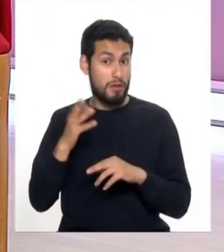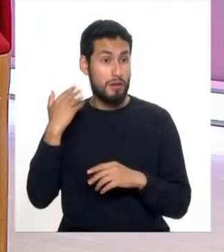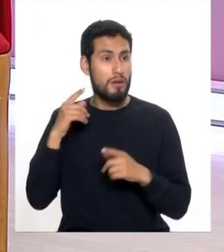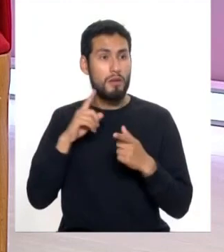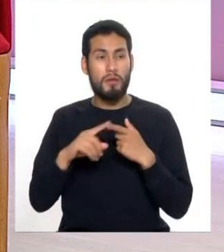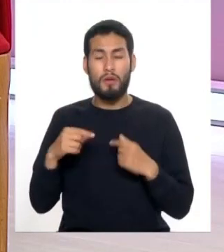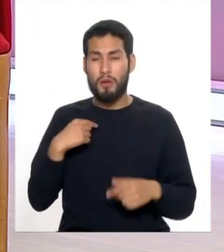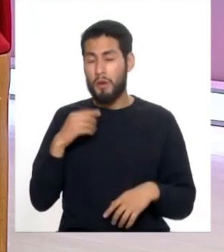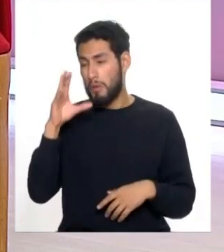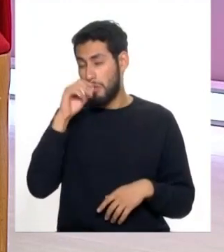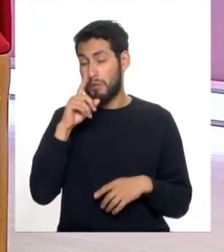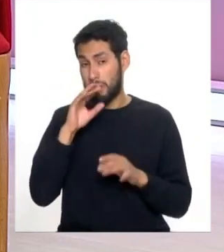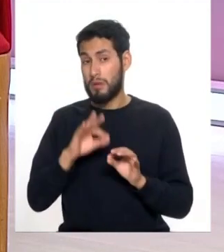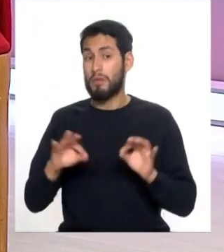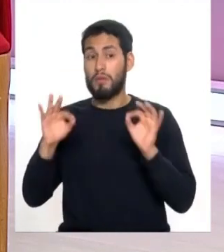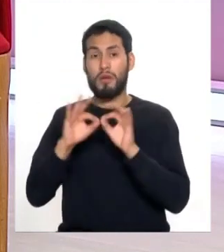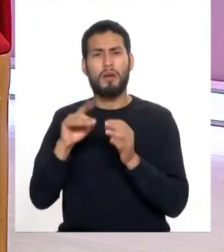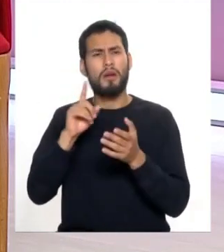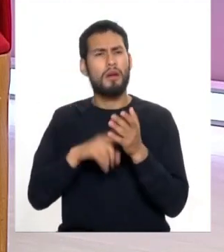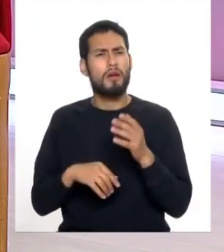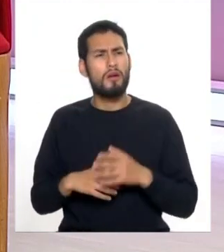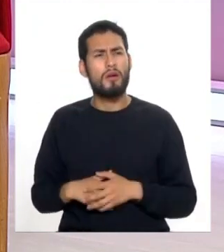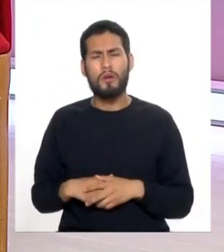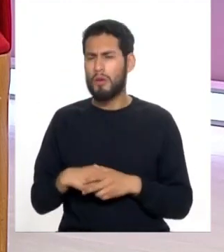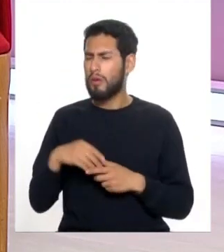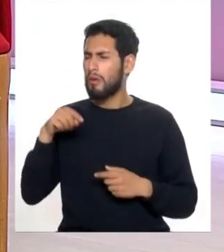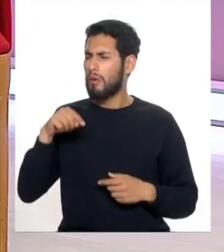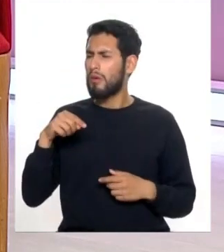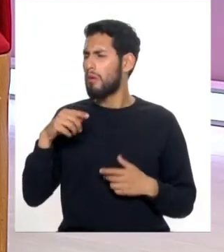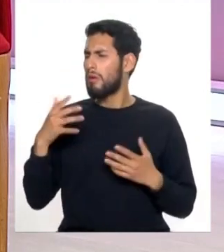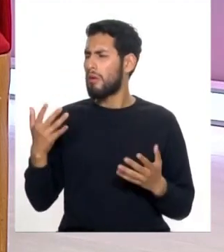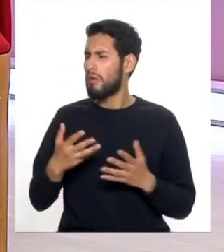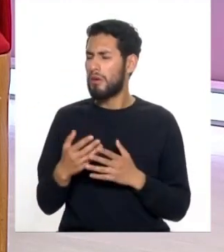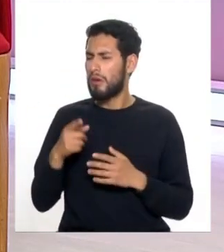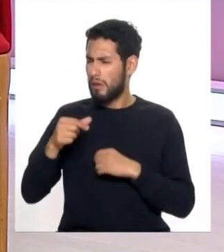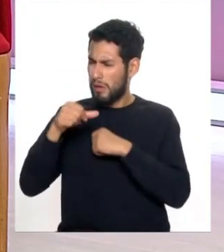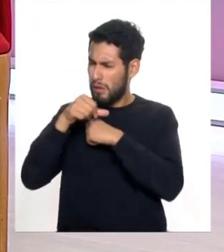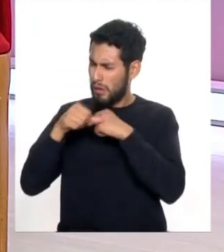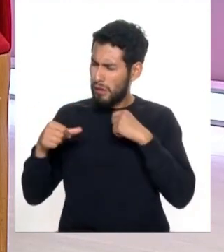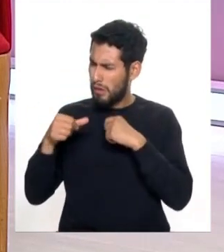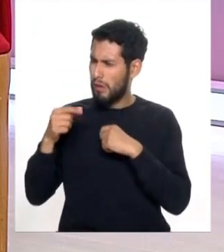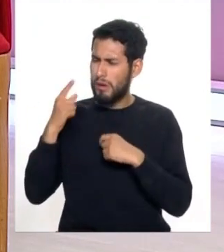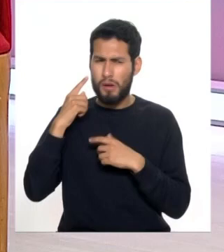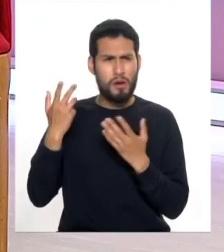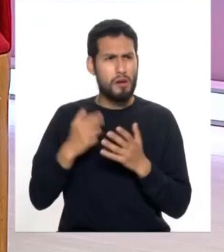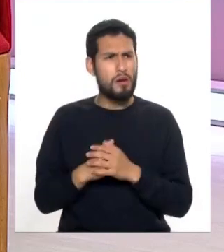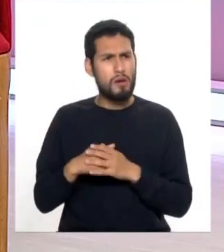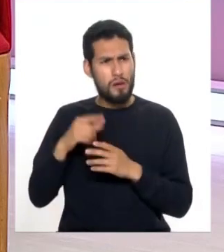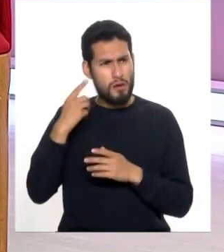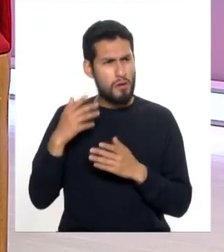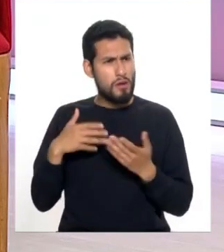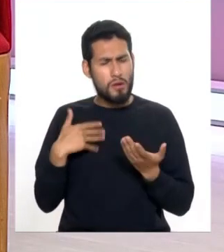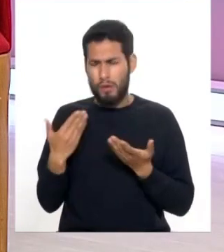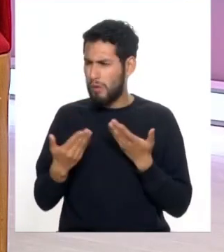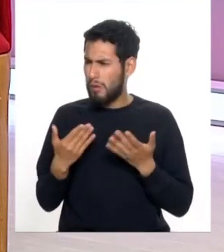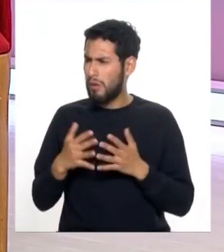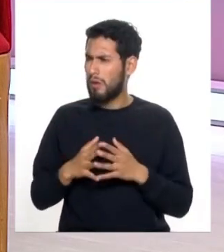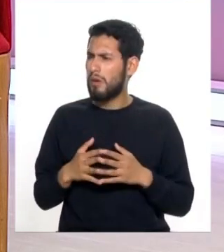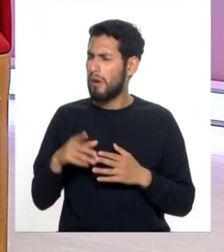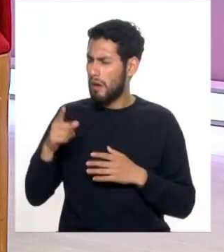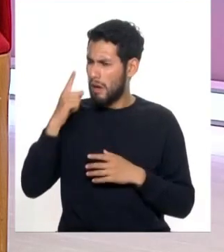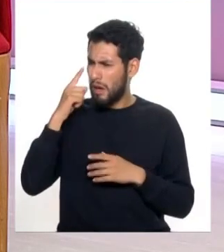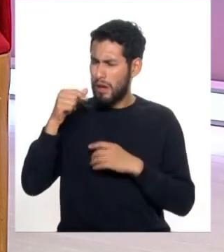pero igual creo que es importante cuando se hace un tipo de esta cuando se hace una intervención de este tipo es posible que sea reversible es posible que una